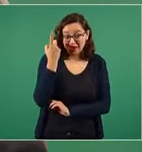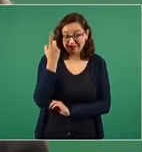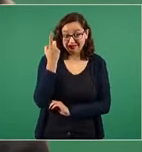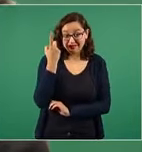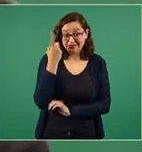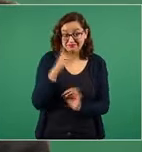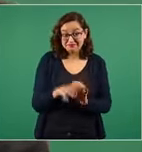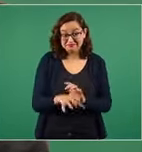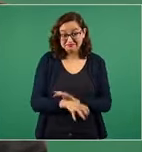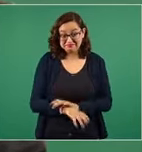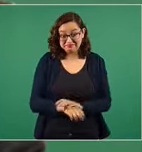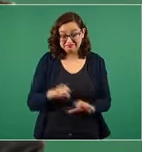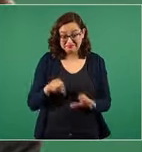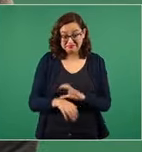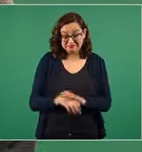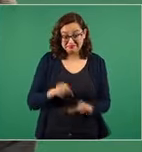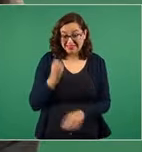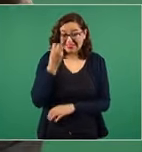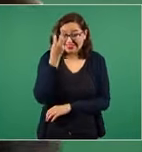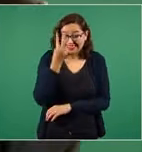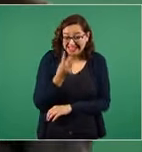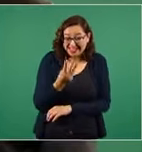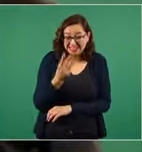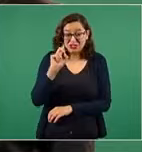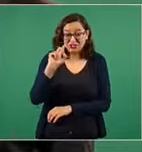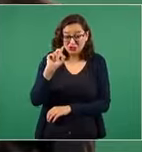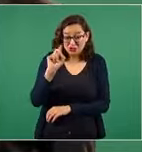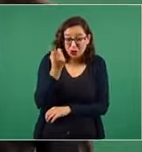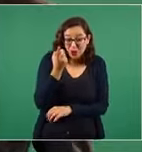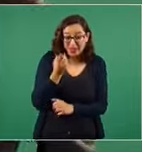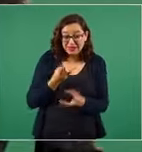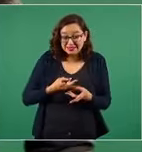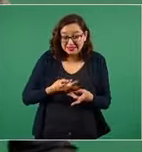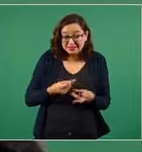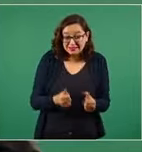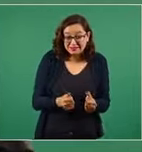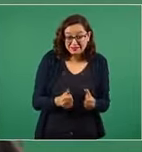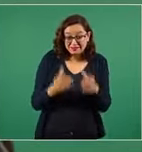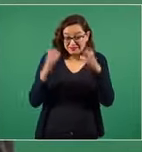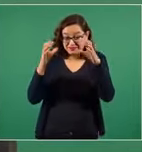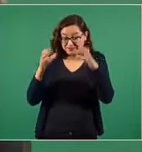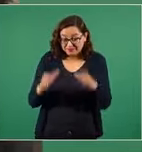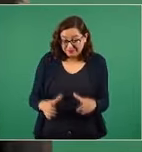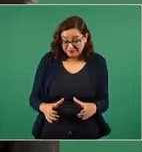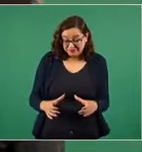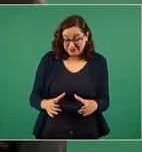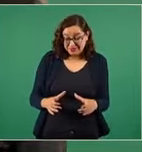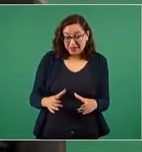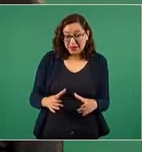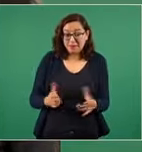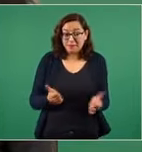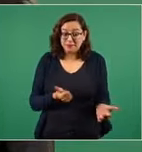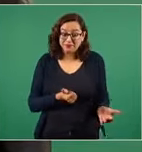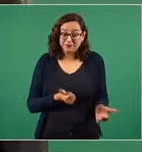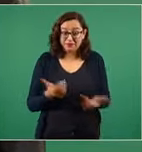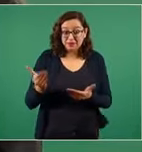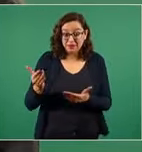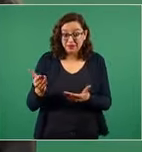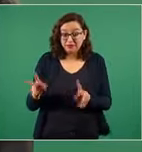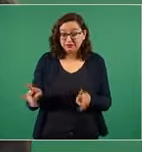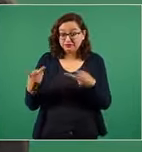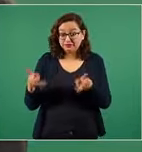en vez de tener esa utilidad pues se llega a tener 62